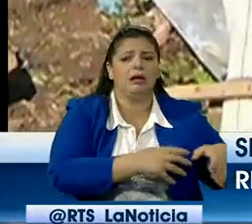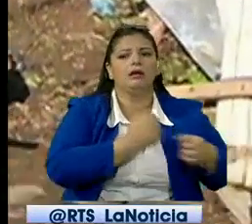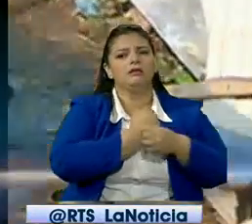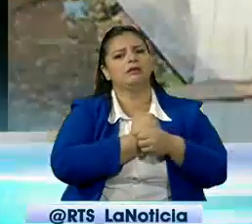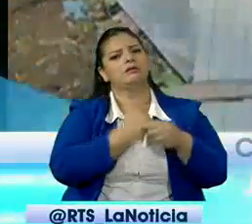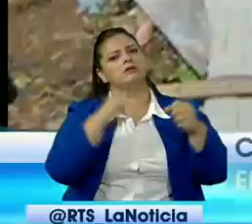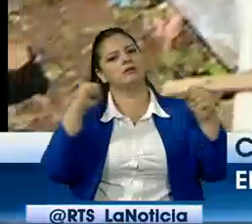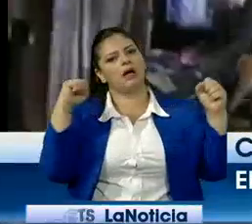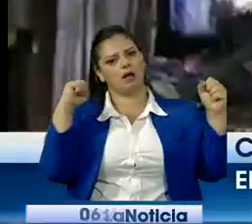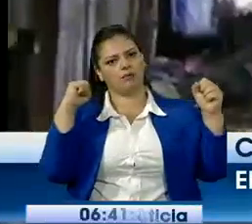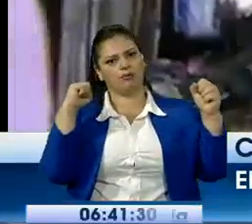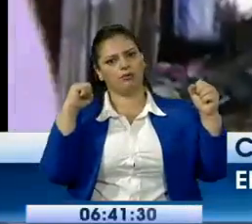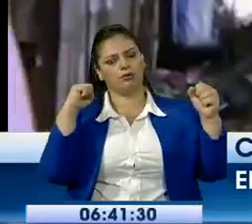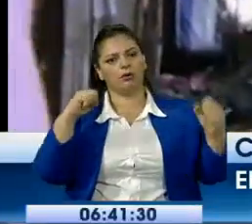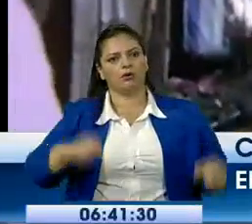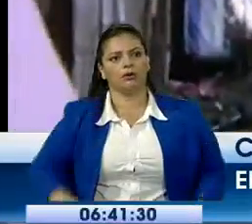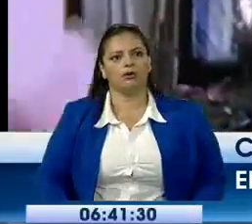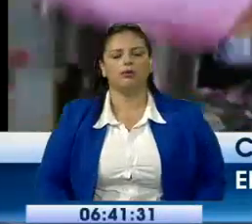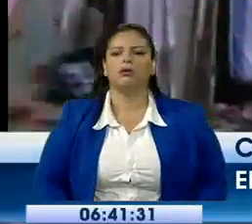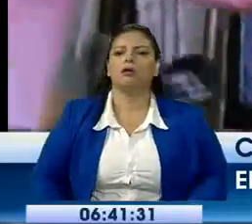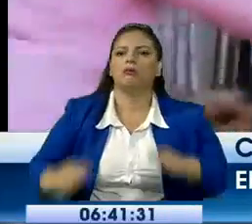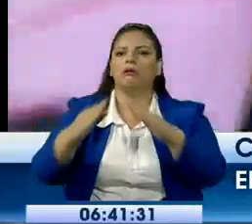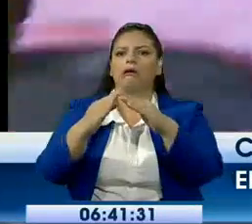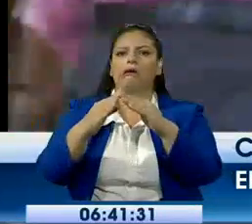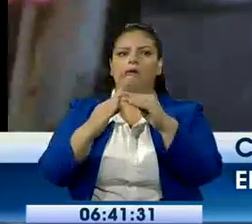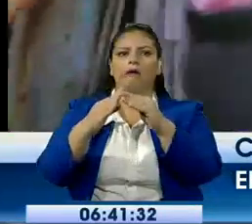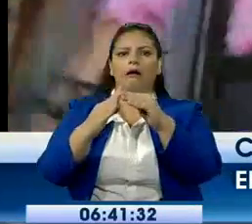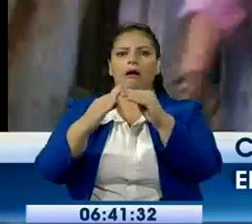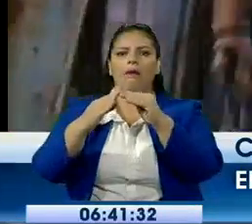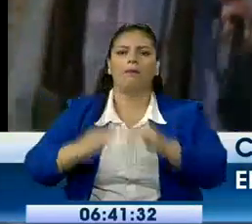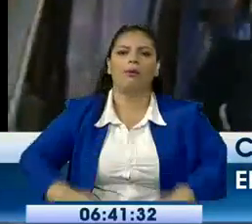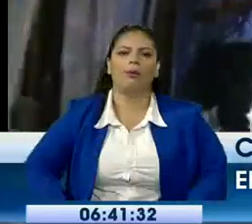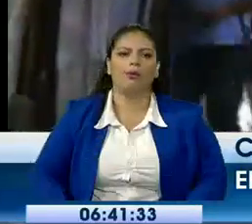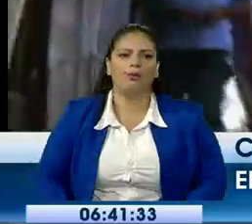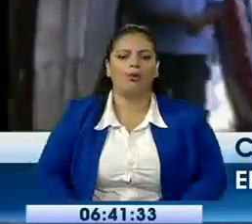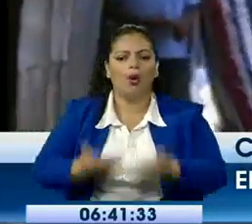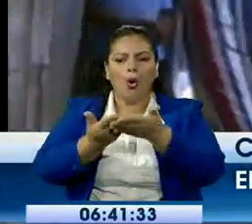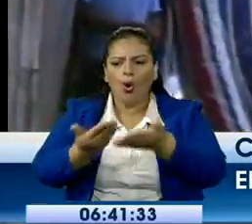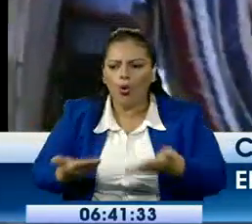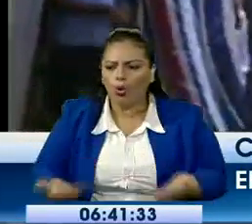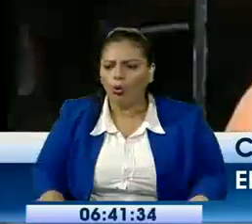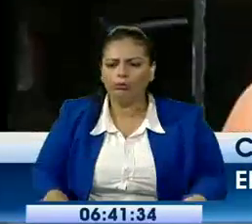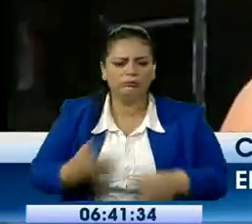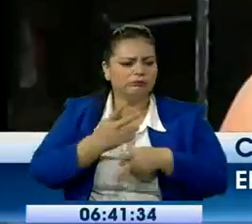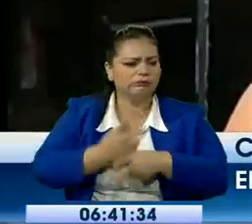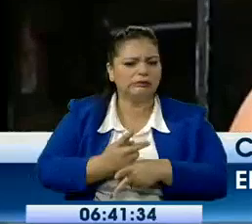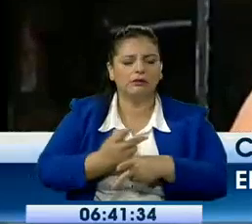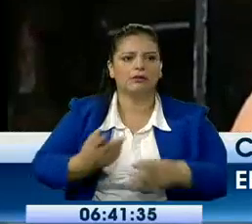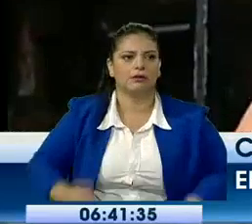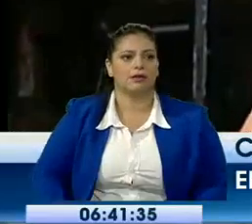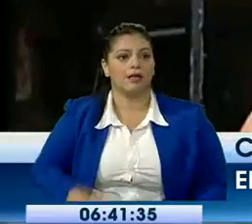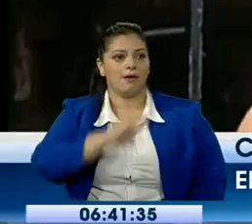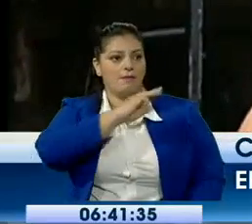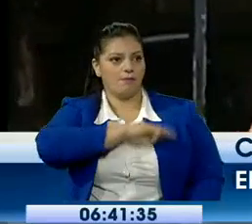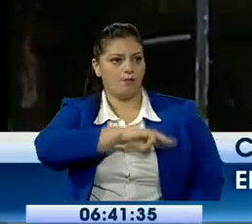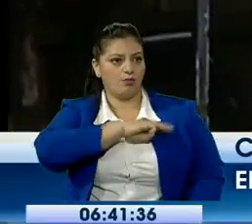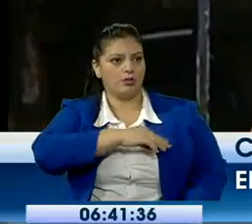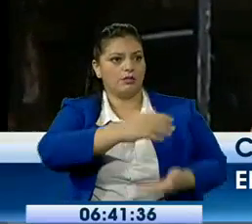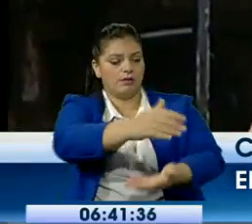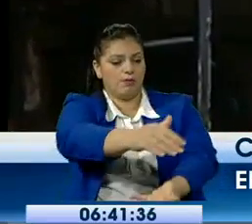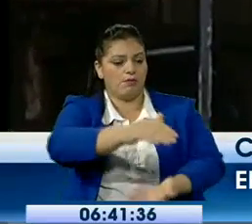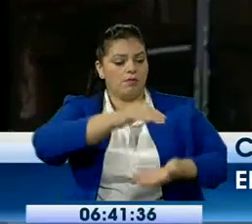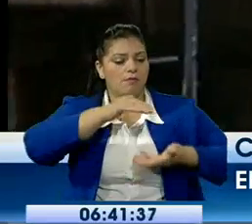parte de la estructura. Temen que con el invierno pierdan lo poco que les queda. Yo agradezco que al municipio no haya ayudado con víveres, con